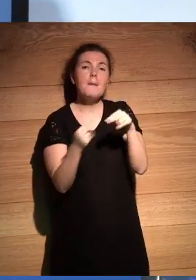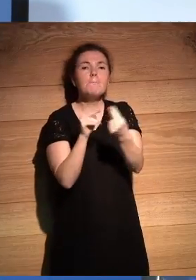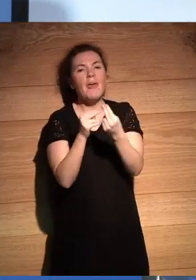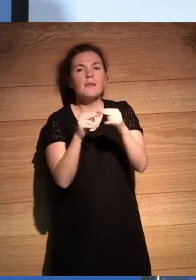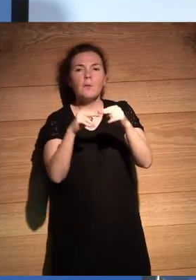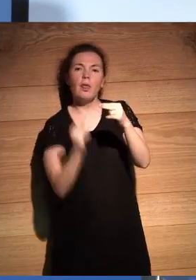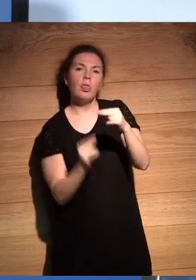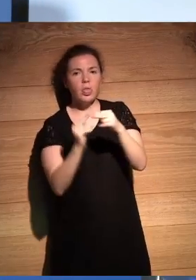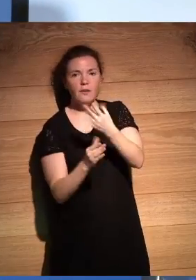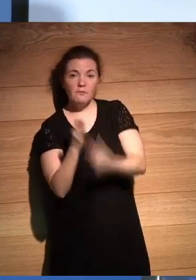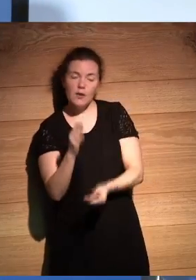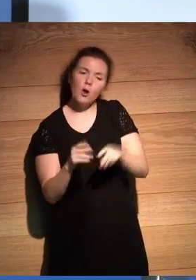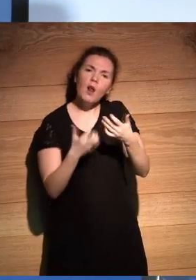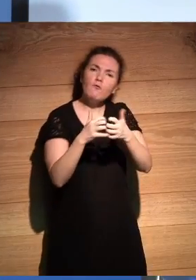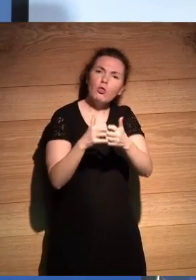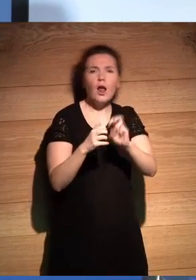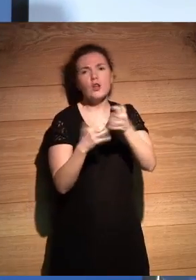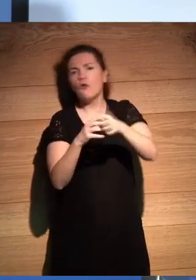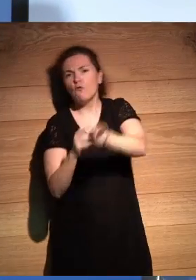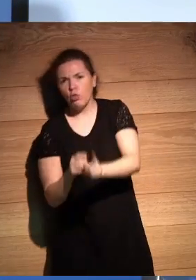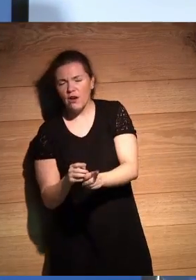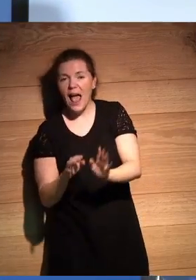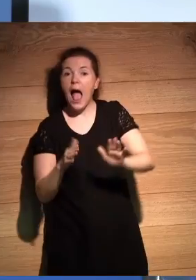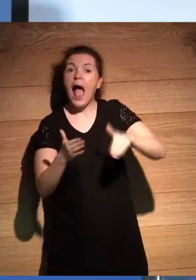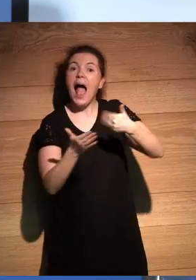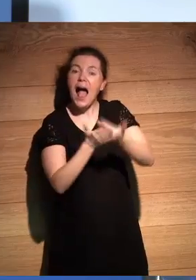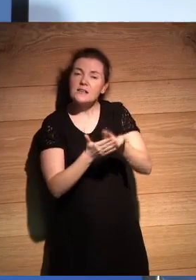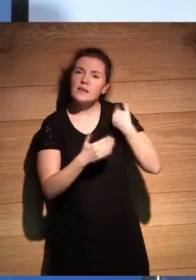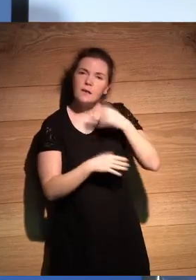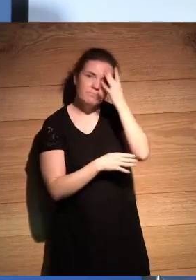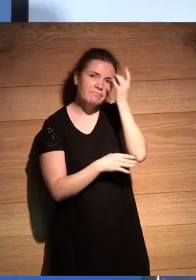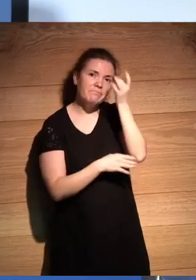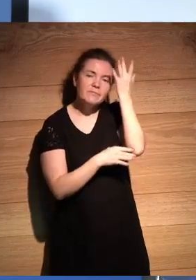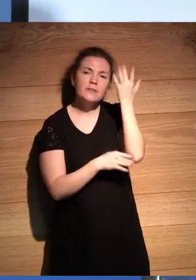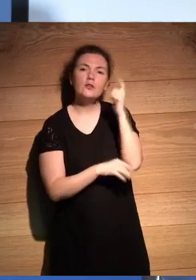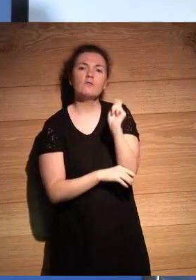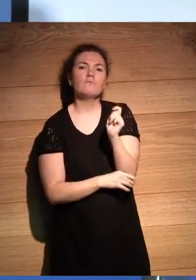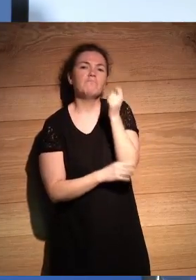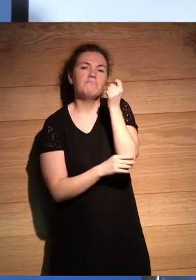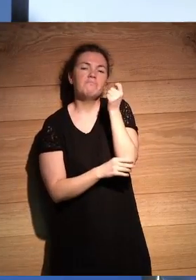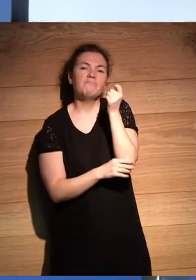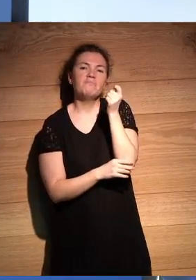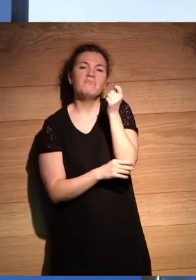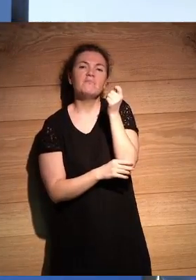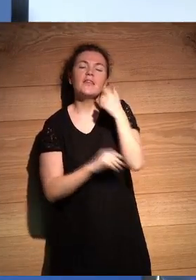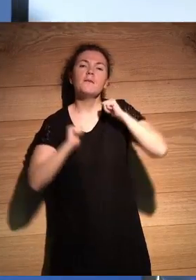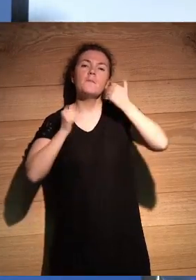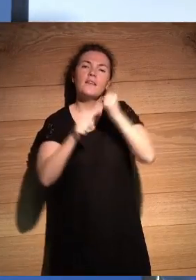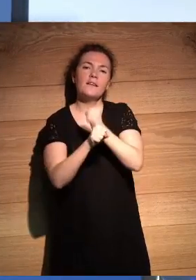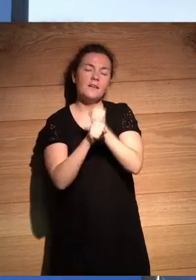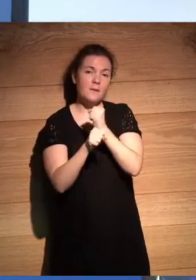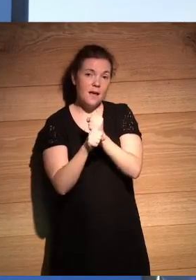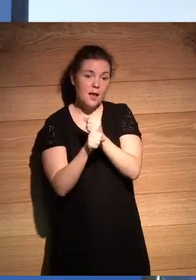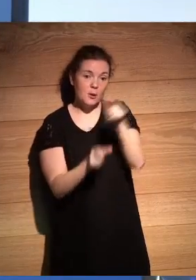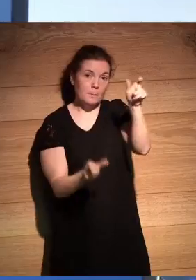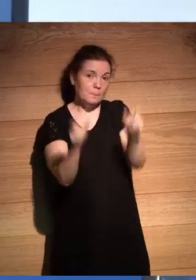descartan, otras funcionan, otras no, hasta que llegamos a un punto fundamental que resulta del hecho de empezar a trabajar con